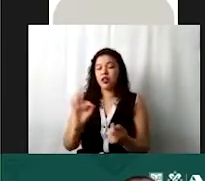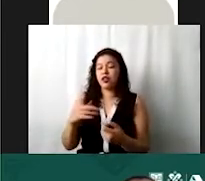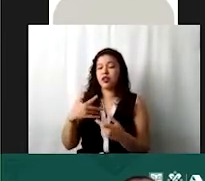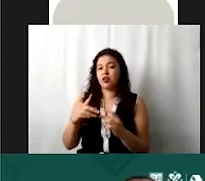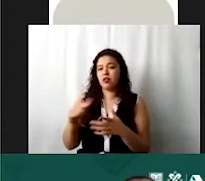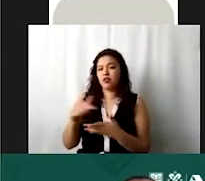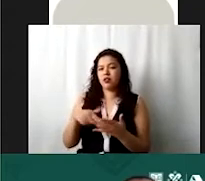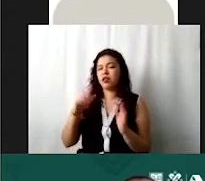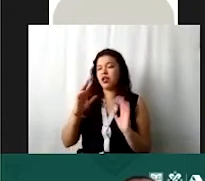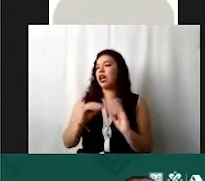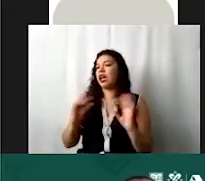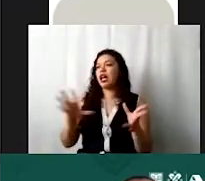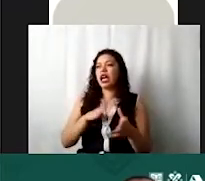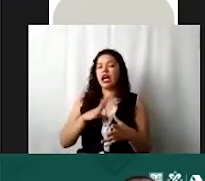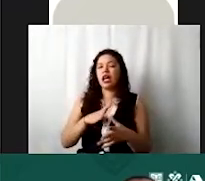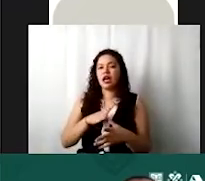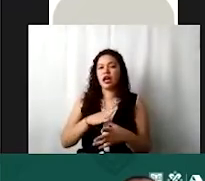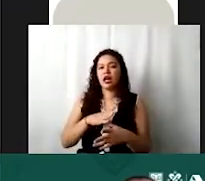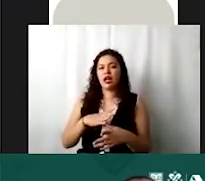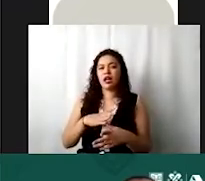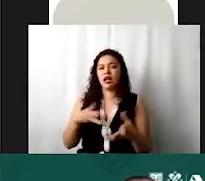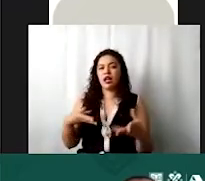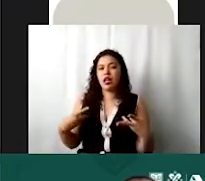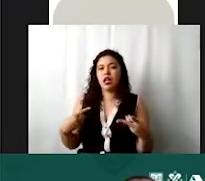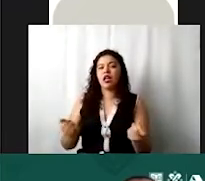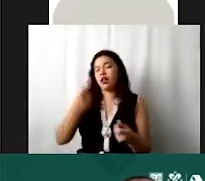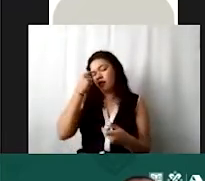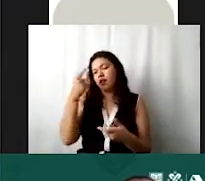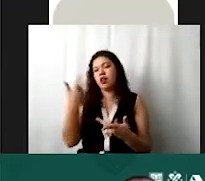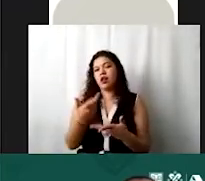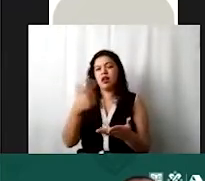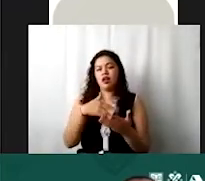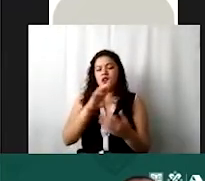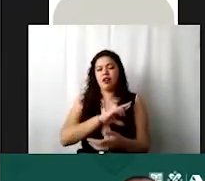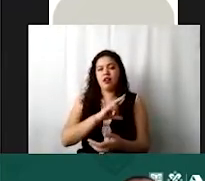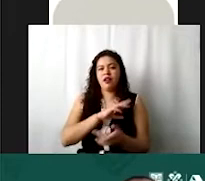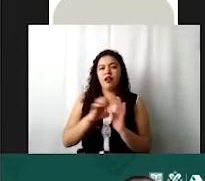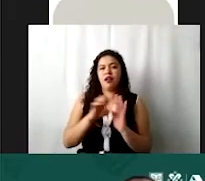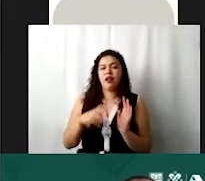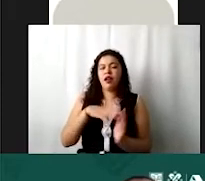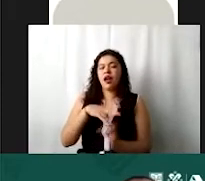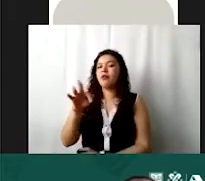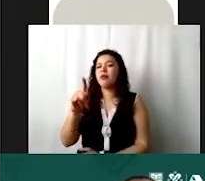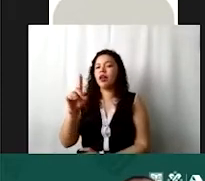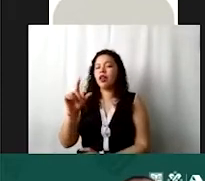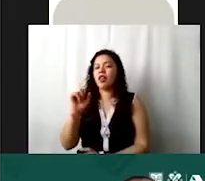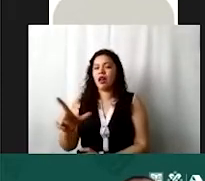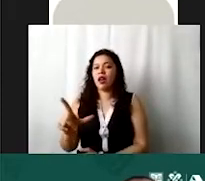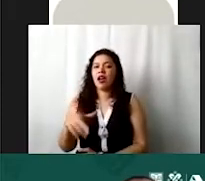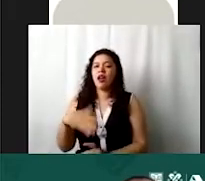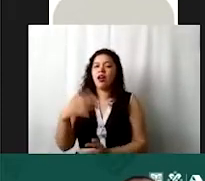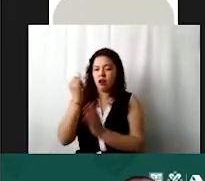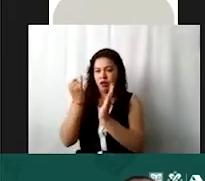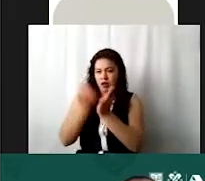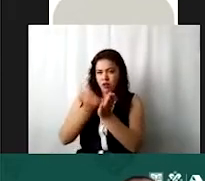pues obviamente vas a tener que meter los gastos de ese inmueble que rentas. Por ejemplo si tienes el predial aunque tú pides reducciones pues lo